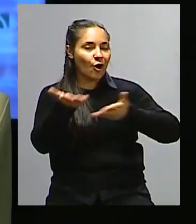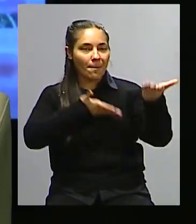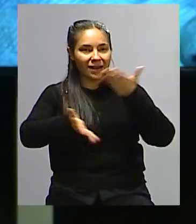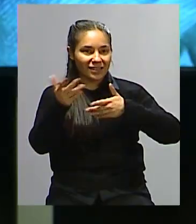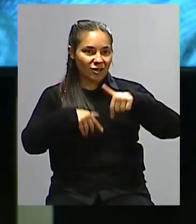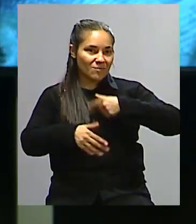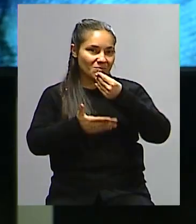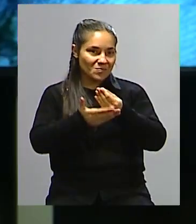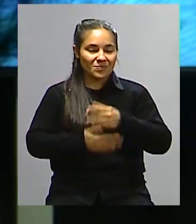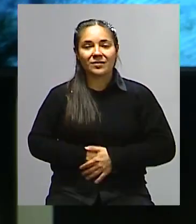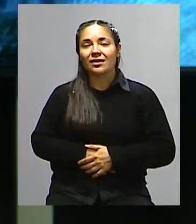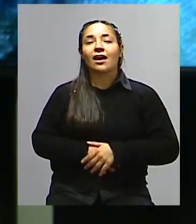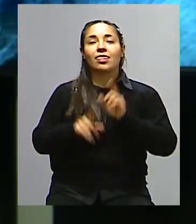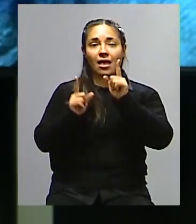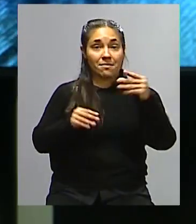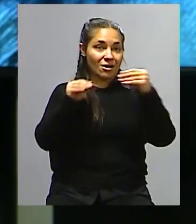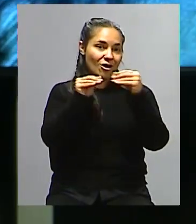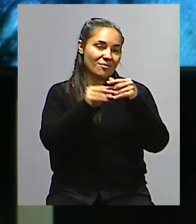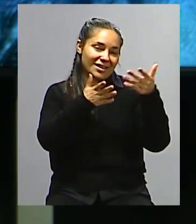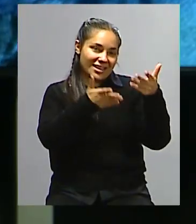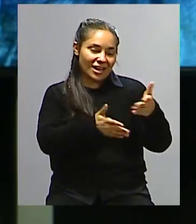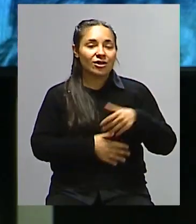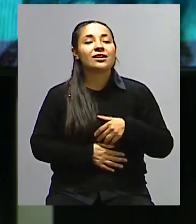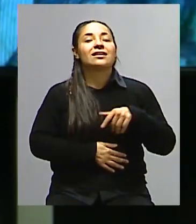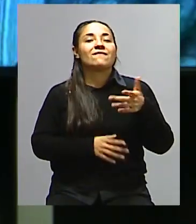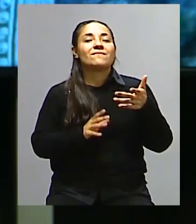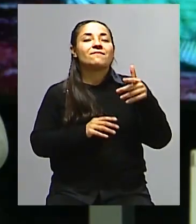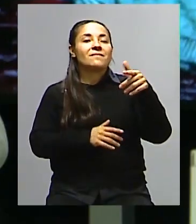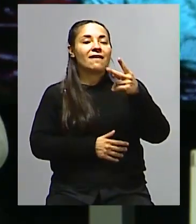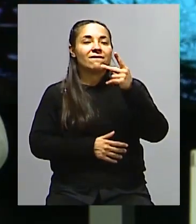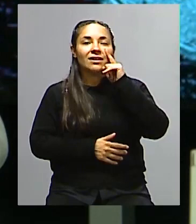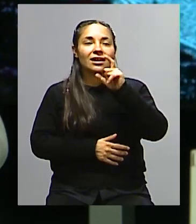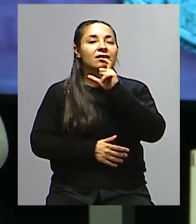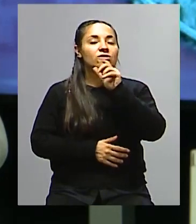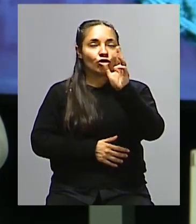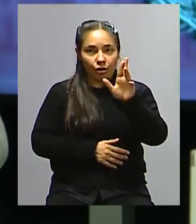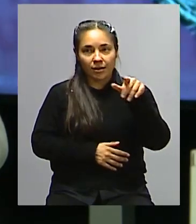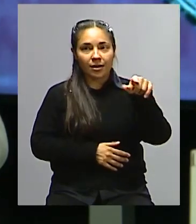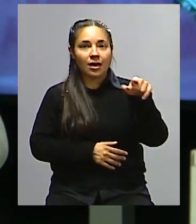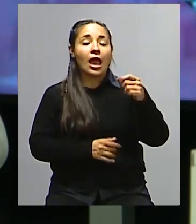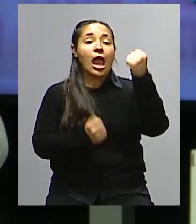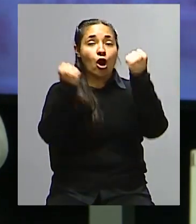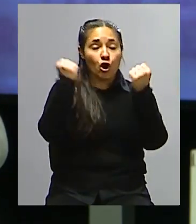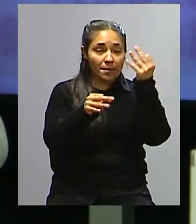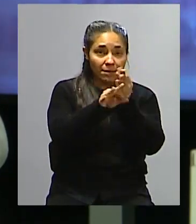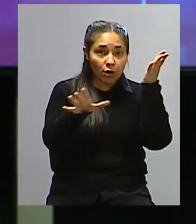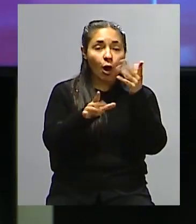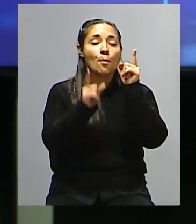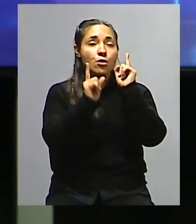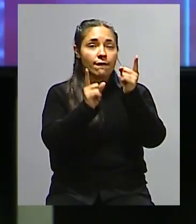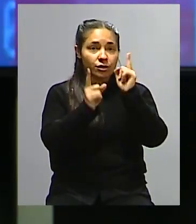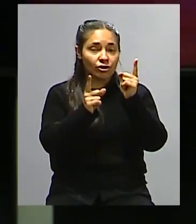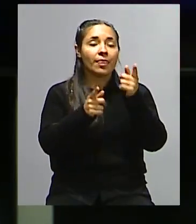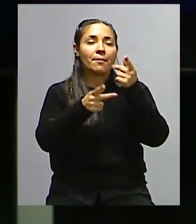Bueno, y nuestro compañero de esta noche, lo vamos a decir así, es Víctor Di Blas, economista, docente de finanzas del sector